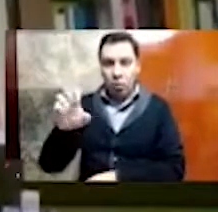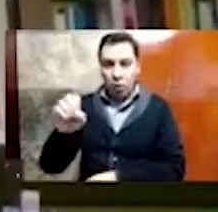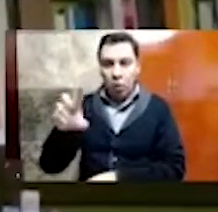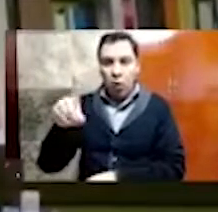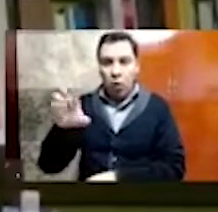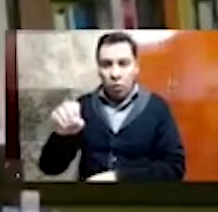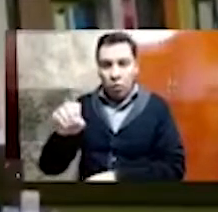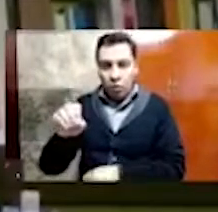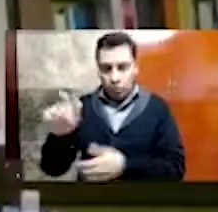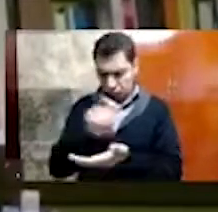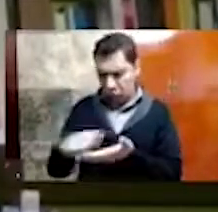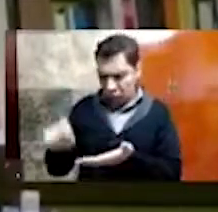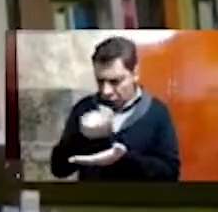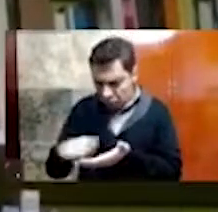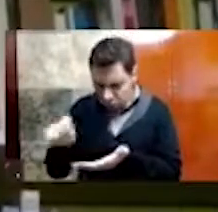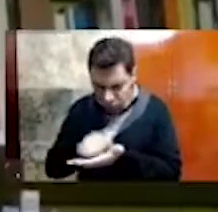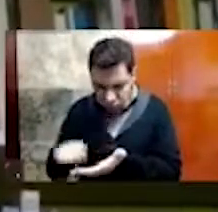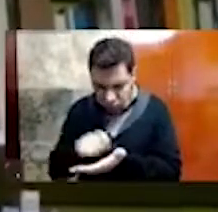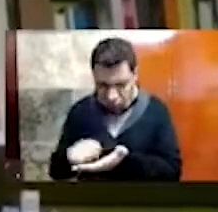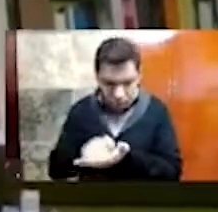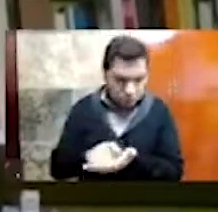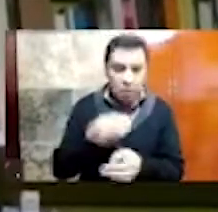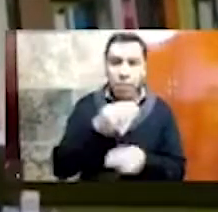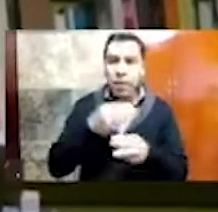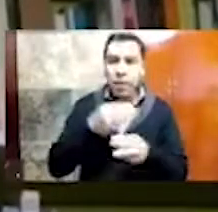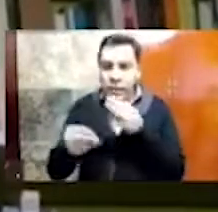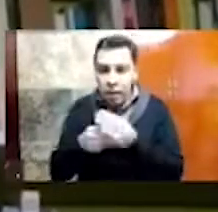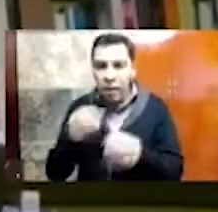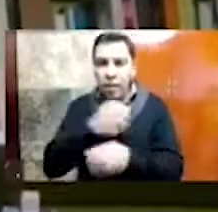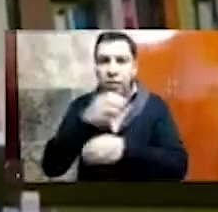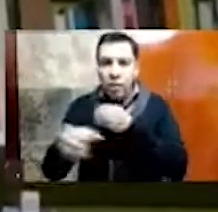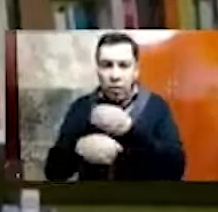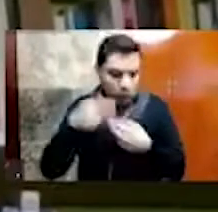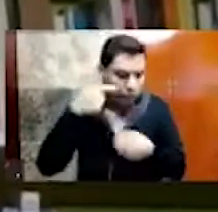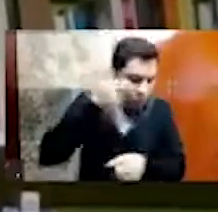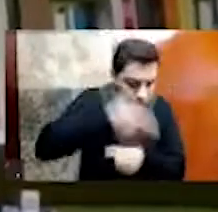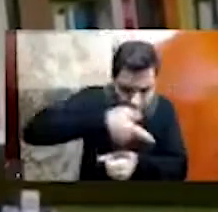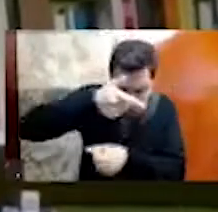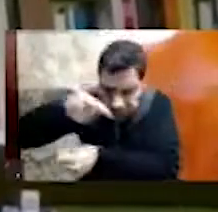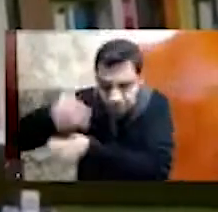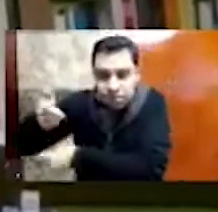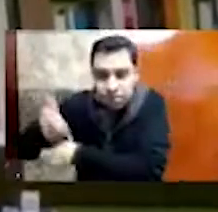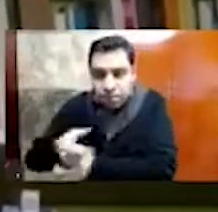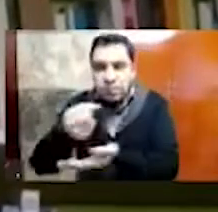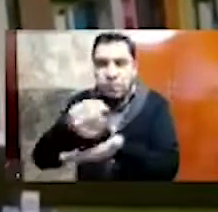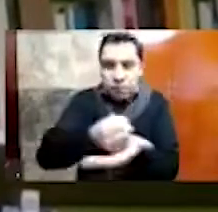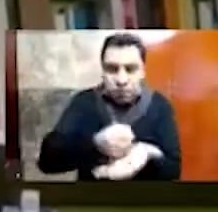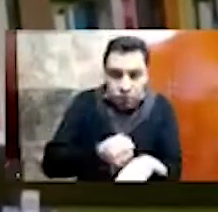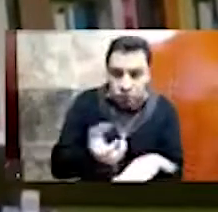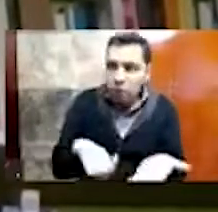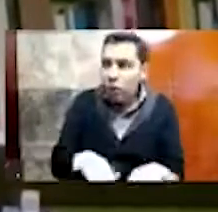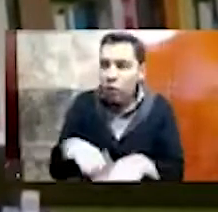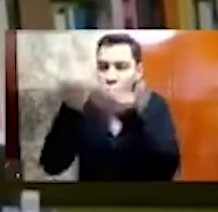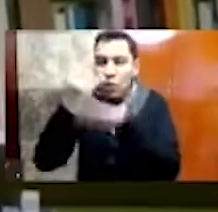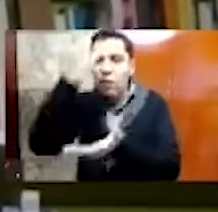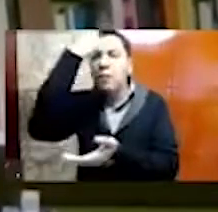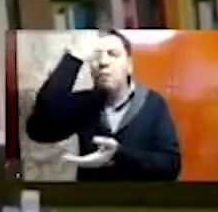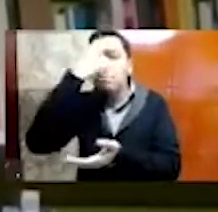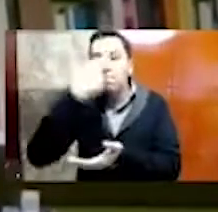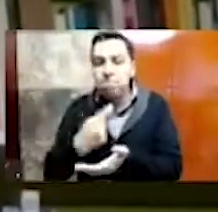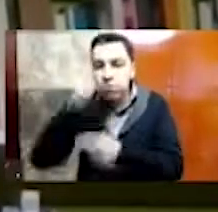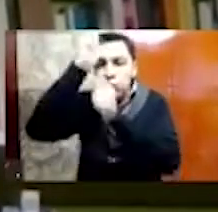él va encontrando de los materiales, de la arquitectura, de las ofrendas, de las esculturas que él